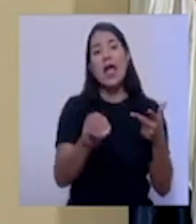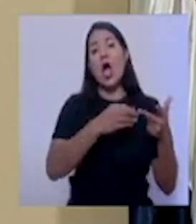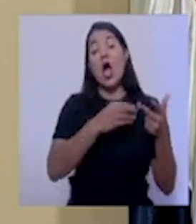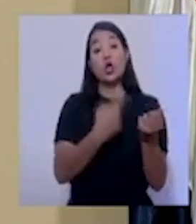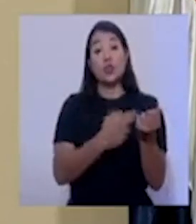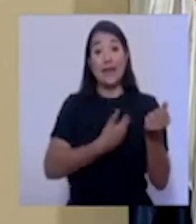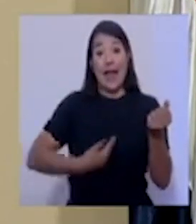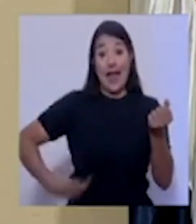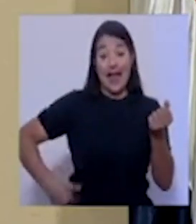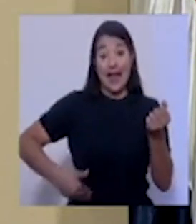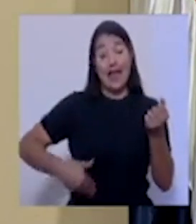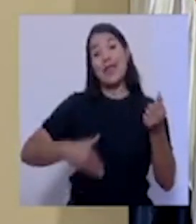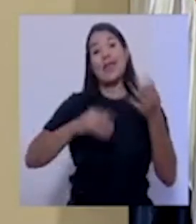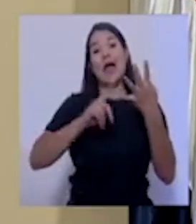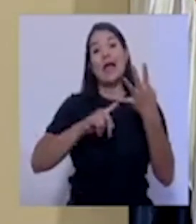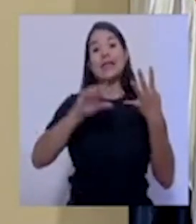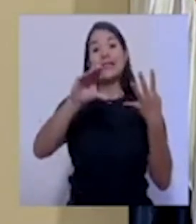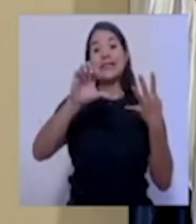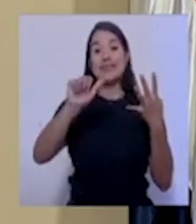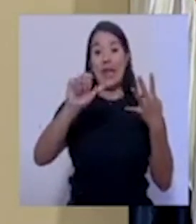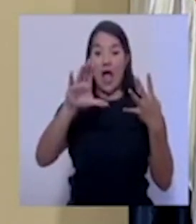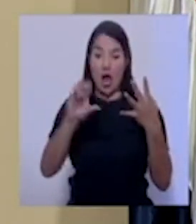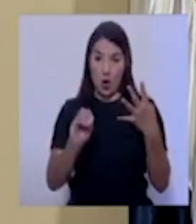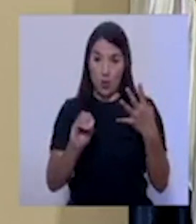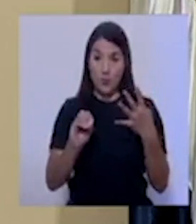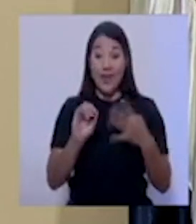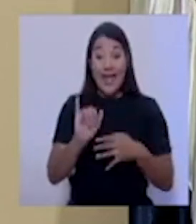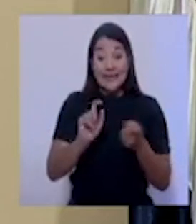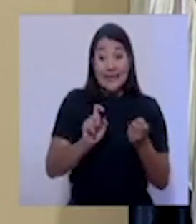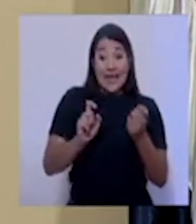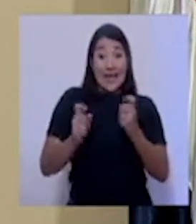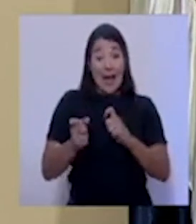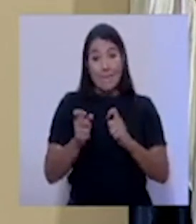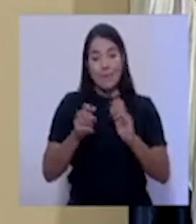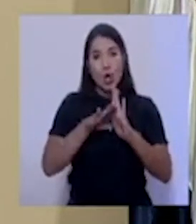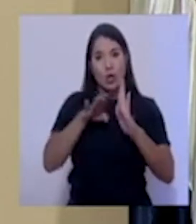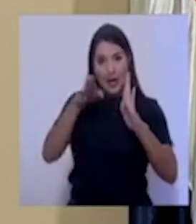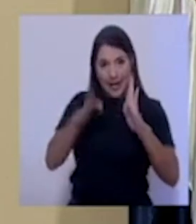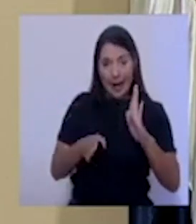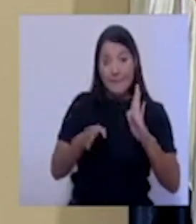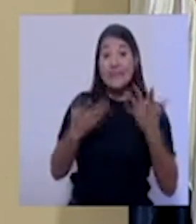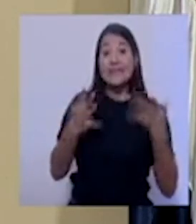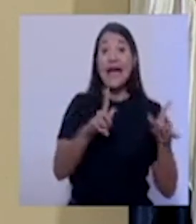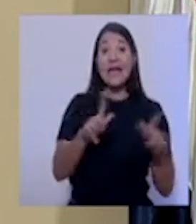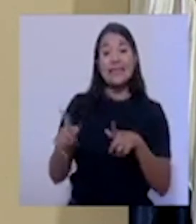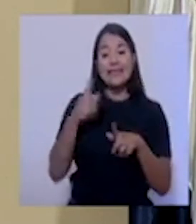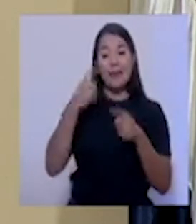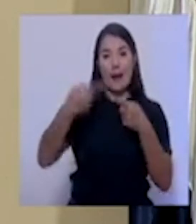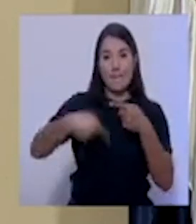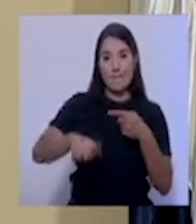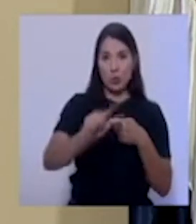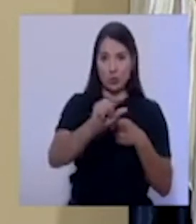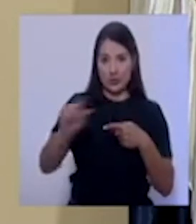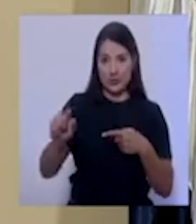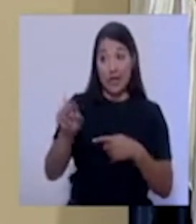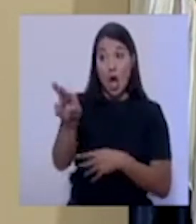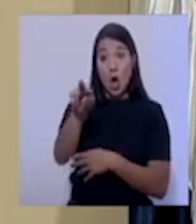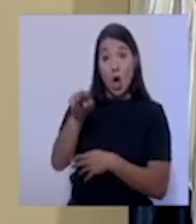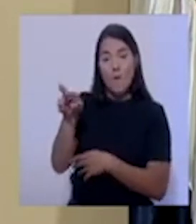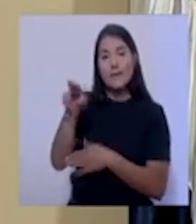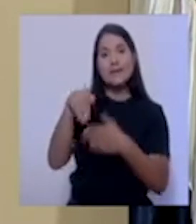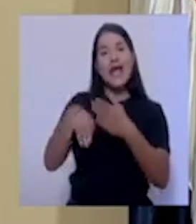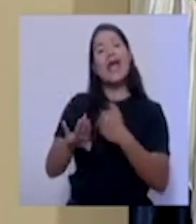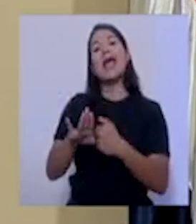Esta reconversión de camas va a estar lista a partir de la próxima semana. Los compañeros de la Gerencia de Infraestructura